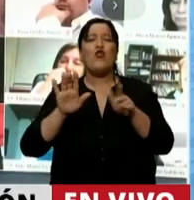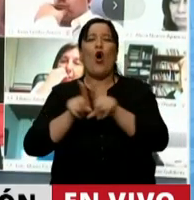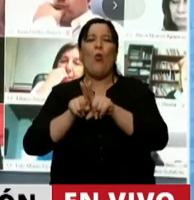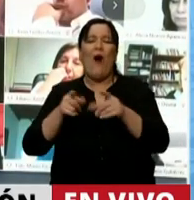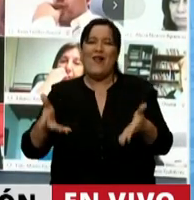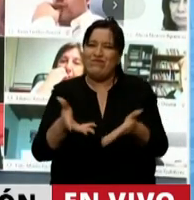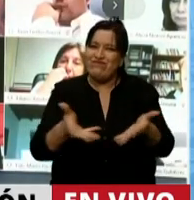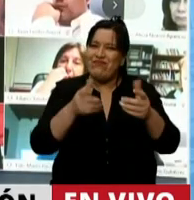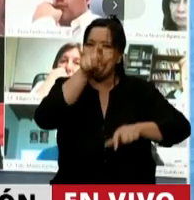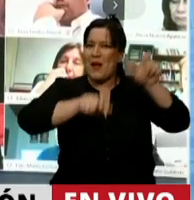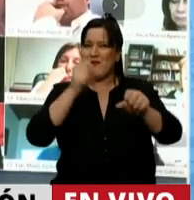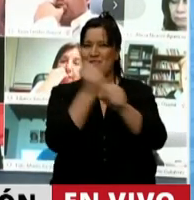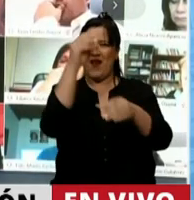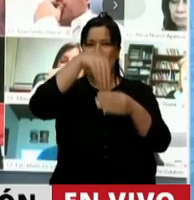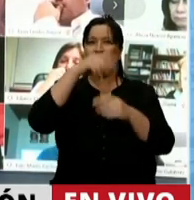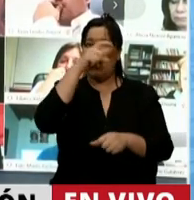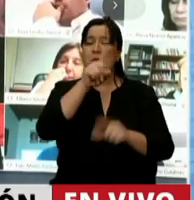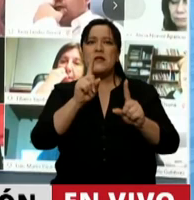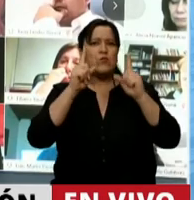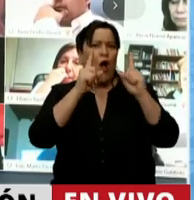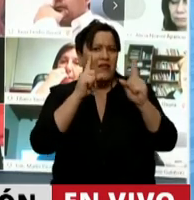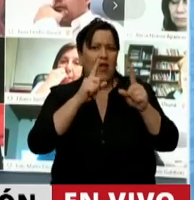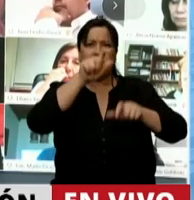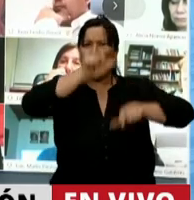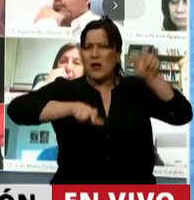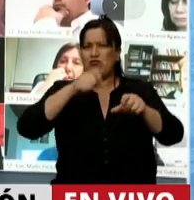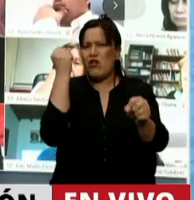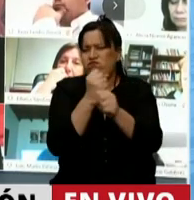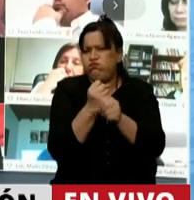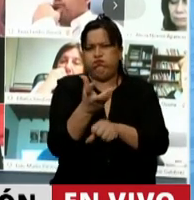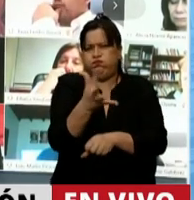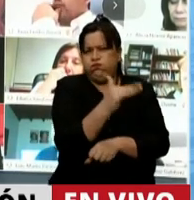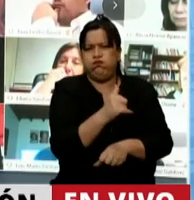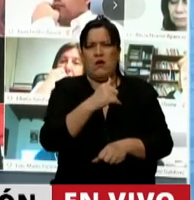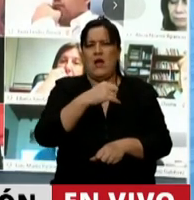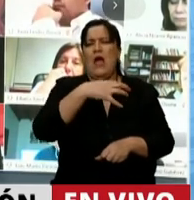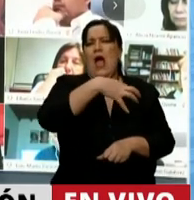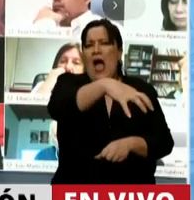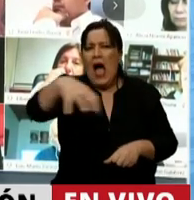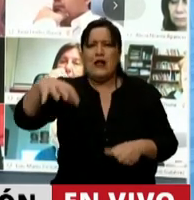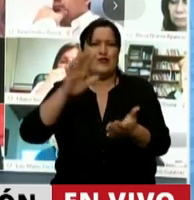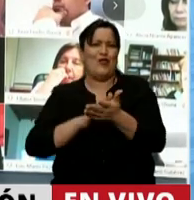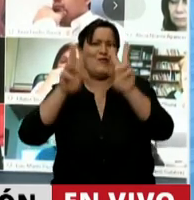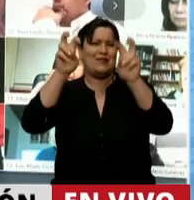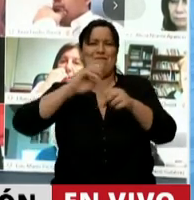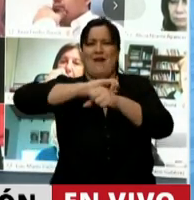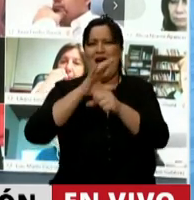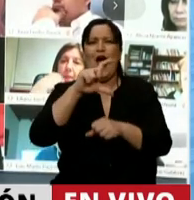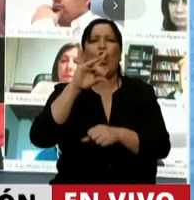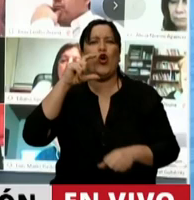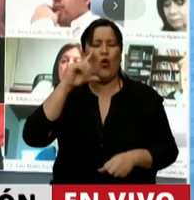paga al personal de salud que está atendiendo y trabajando en las áreas relacionadas a la emergencia y al COVID.